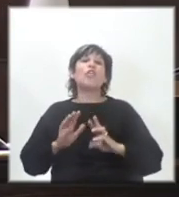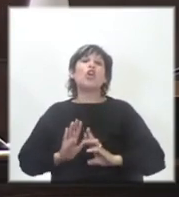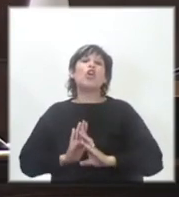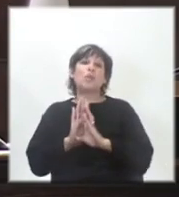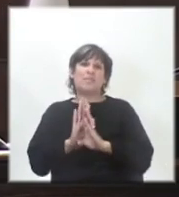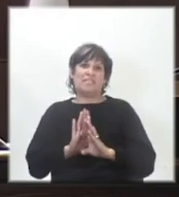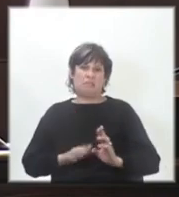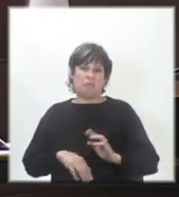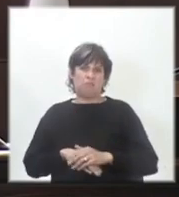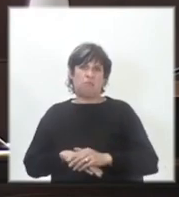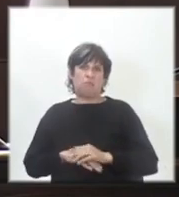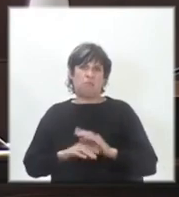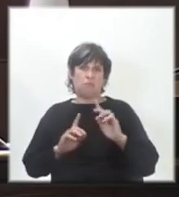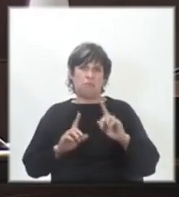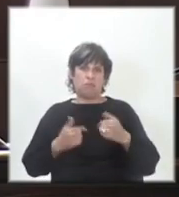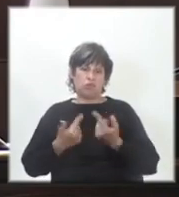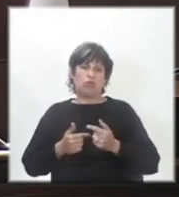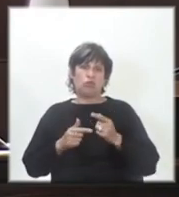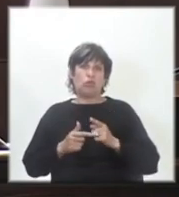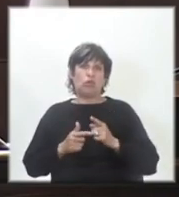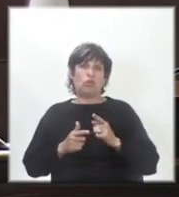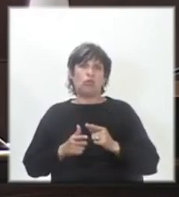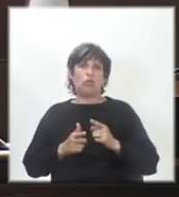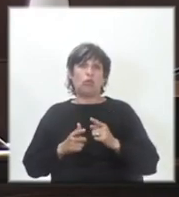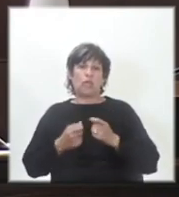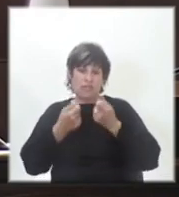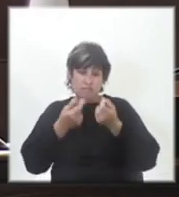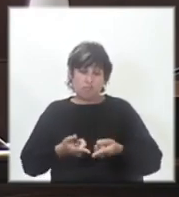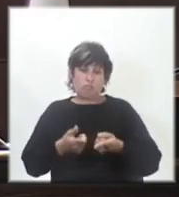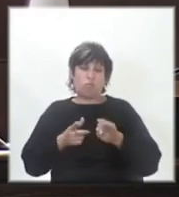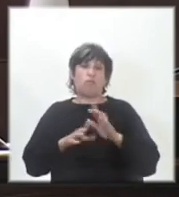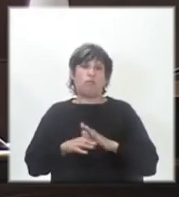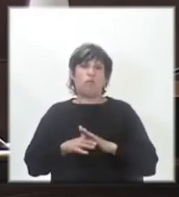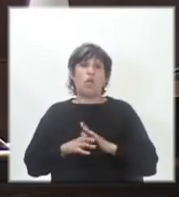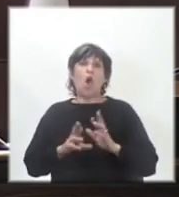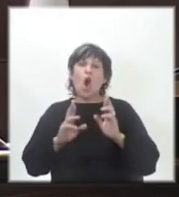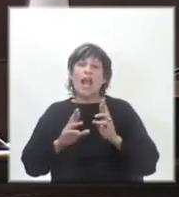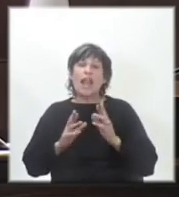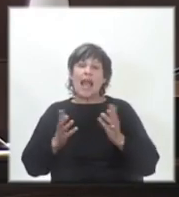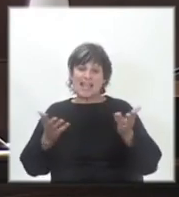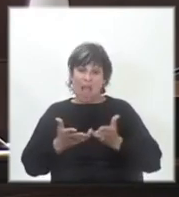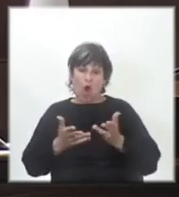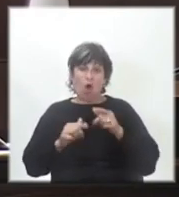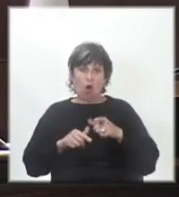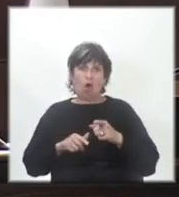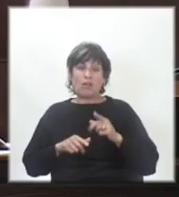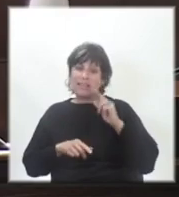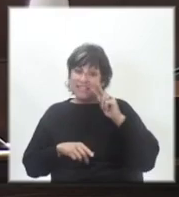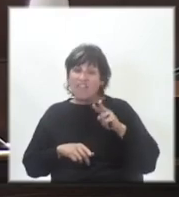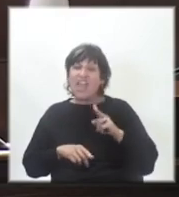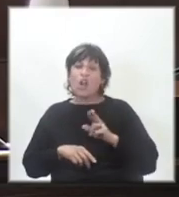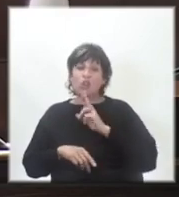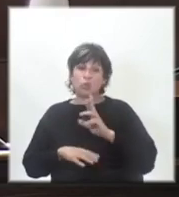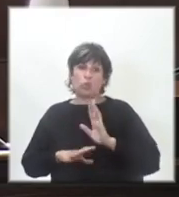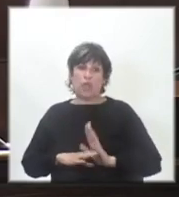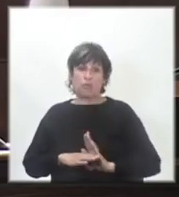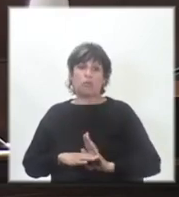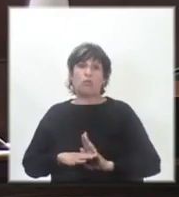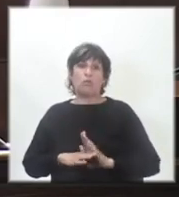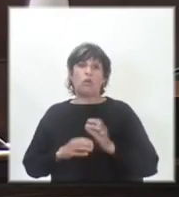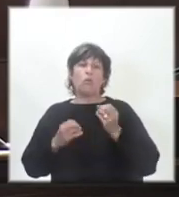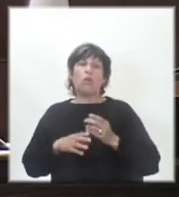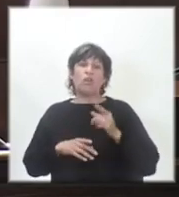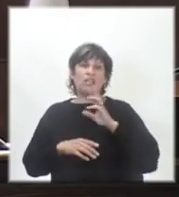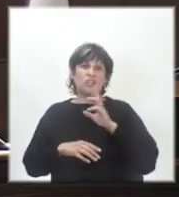Así que nosotros pusimos lo que debíamos poner. Ojalá que ahora se vean los resultados, porque saben que los